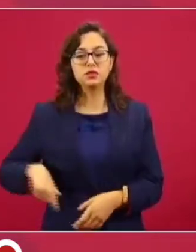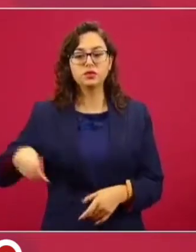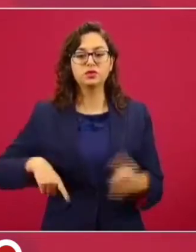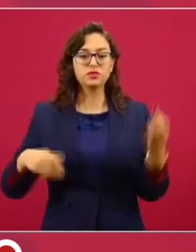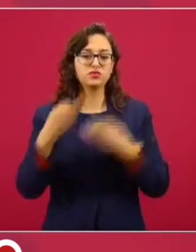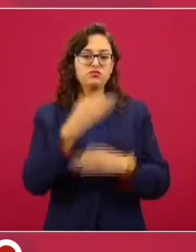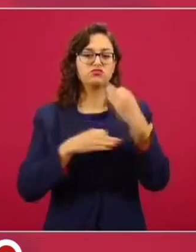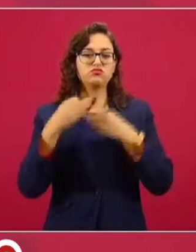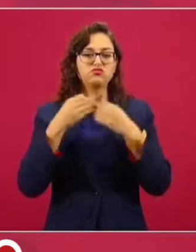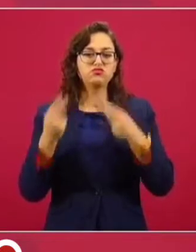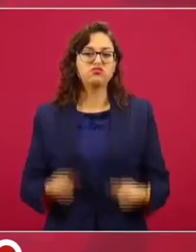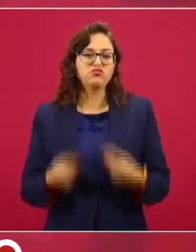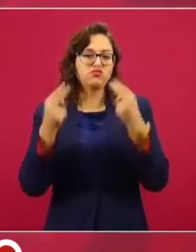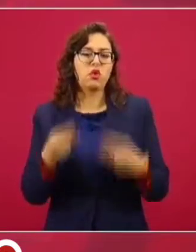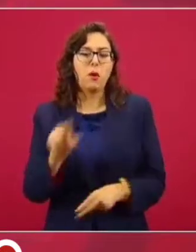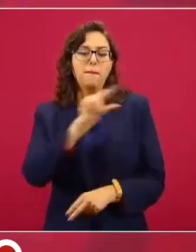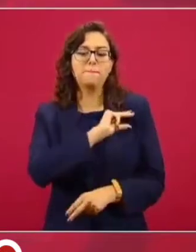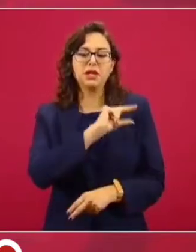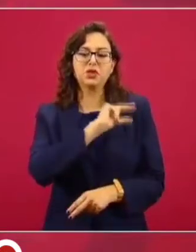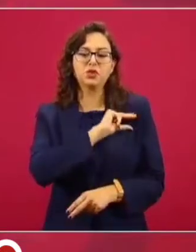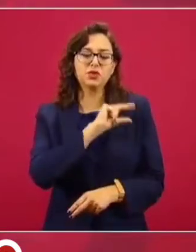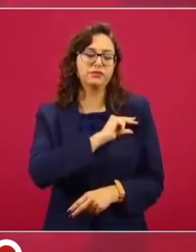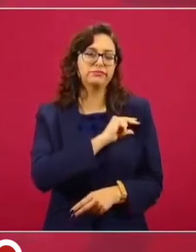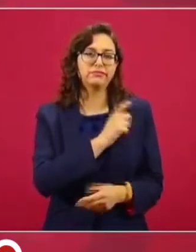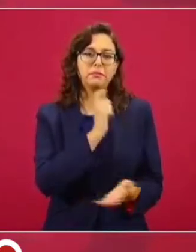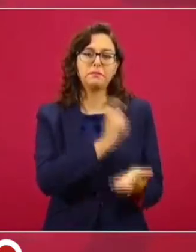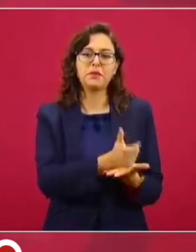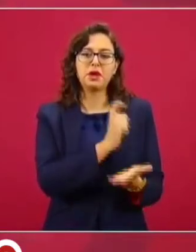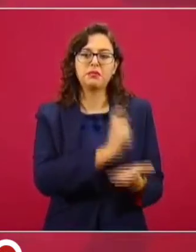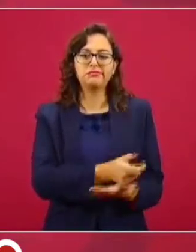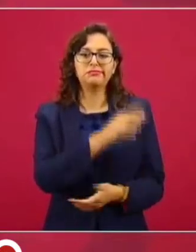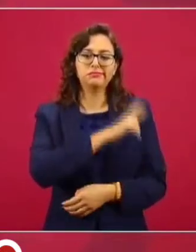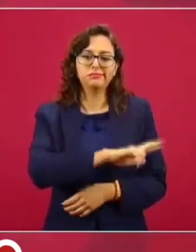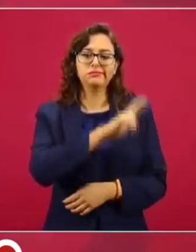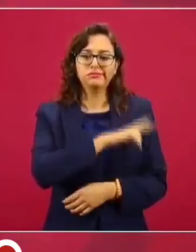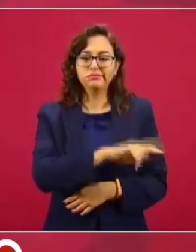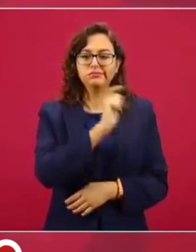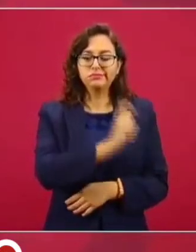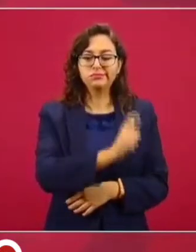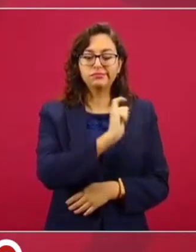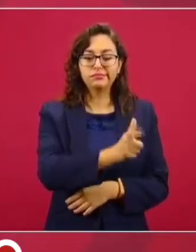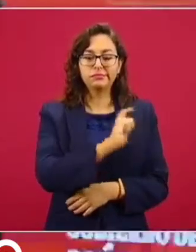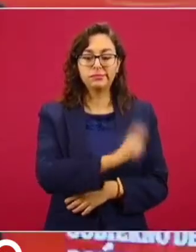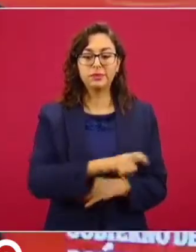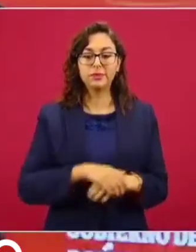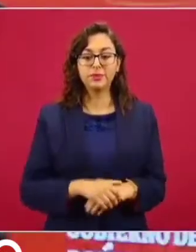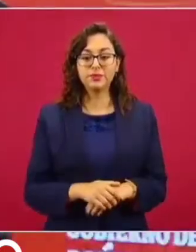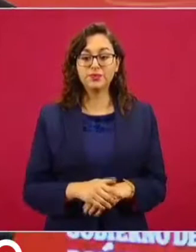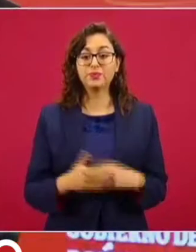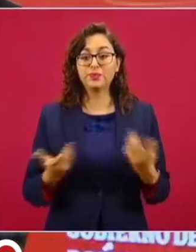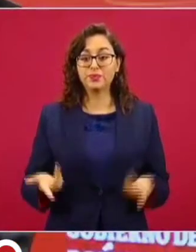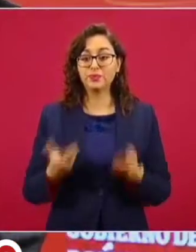con particulares. Entonces, había policías